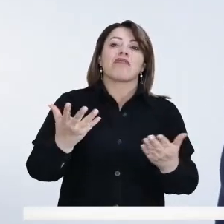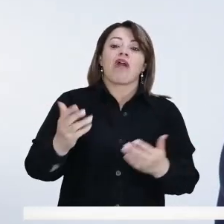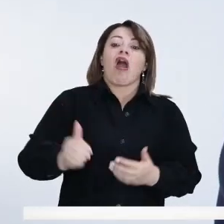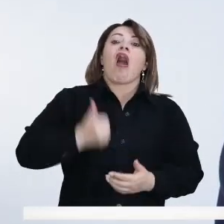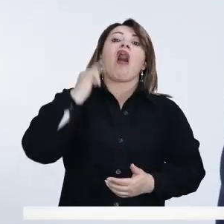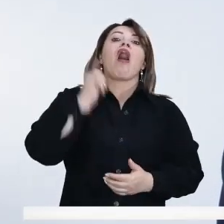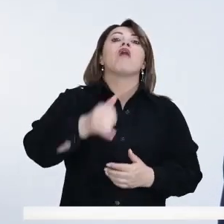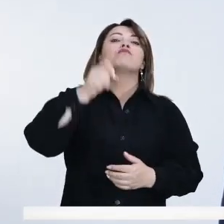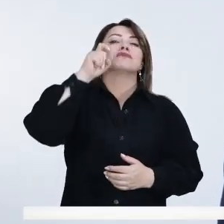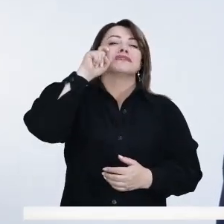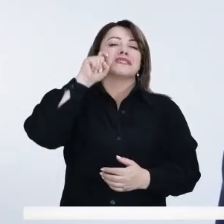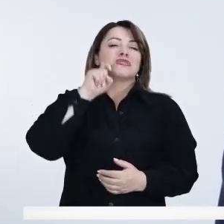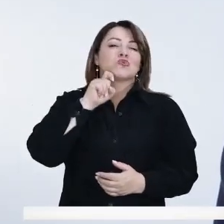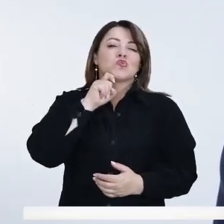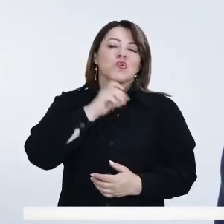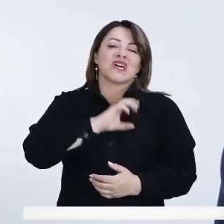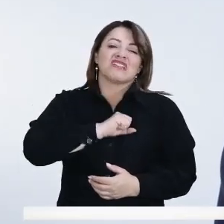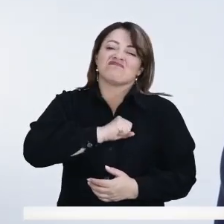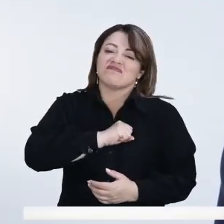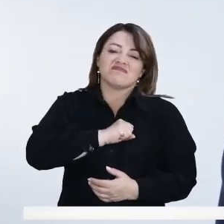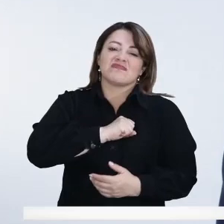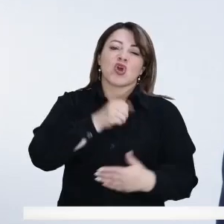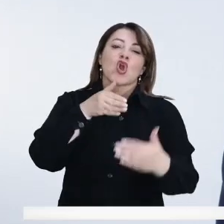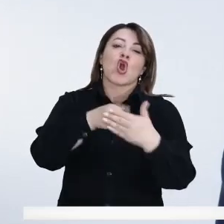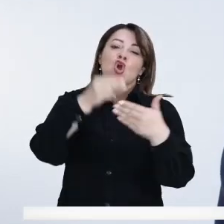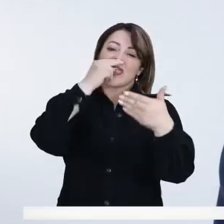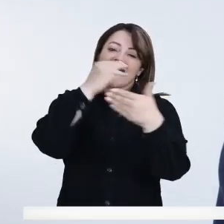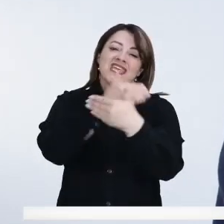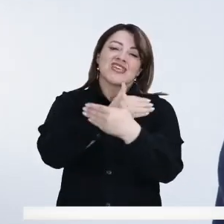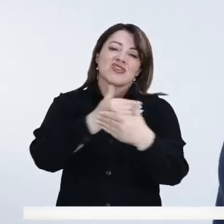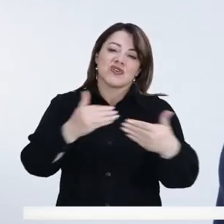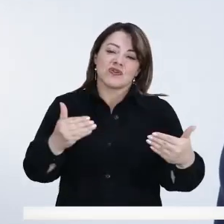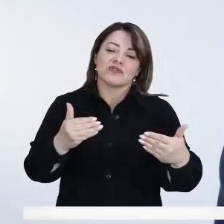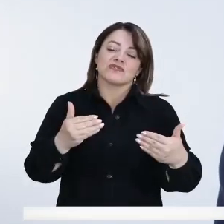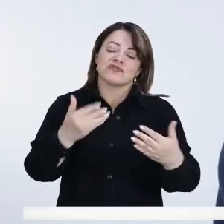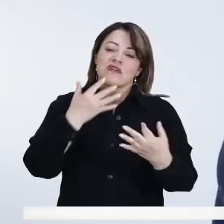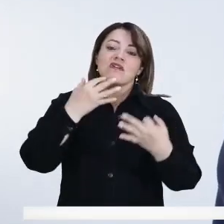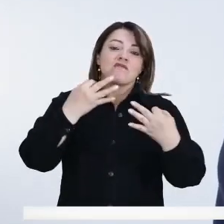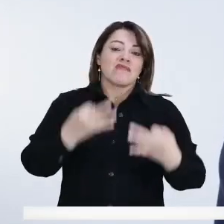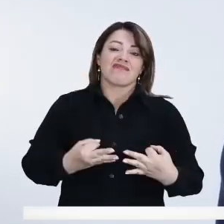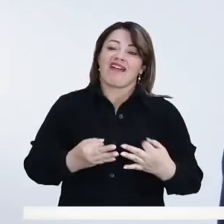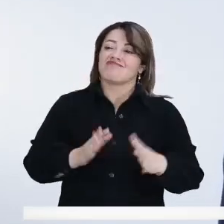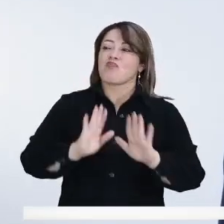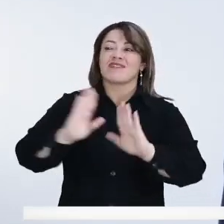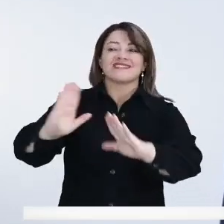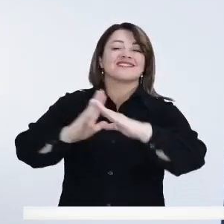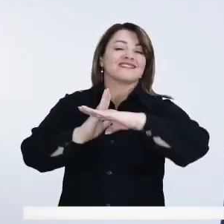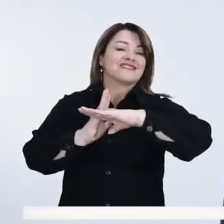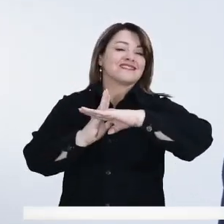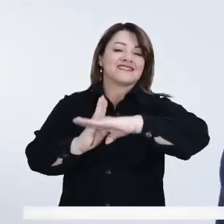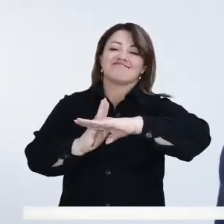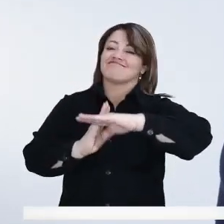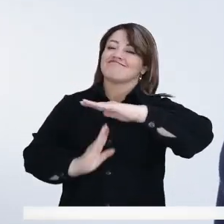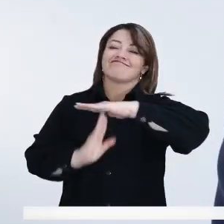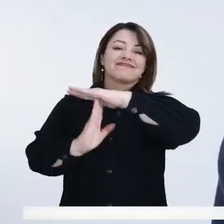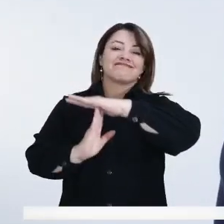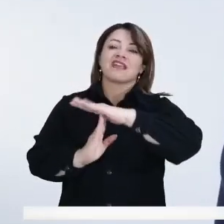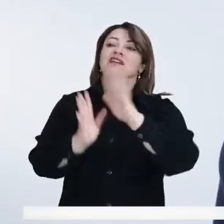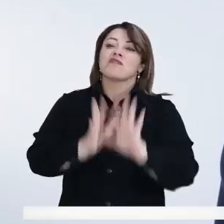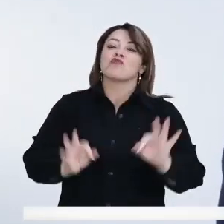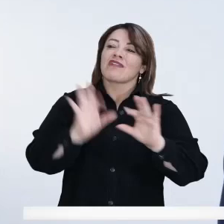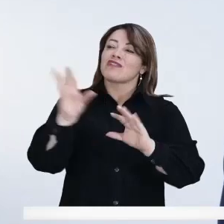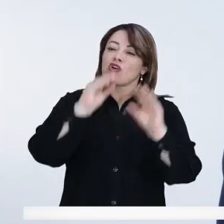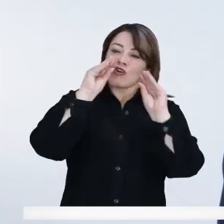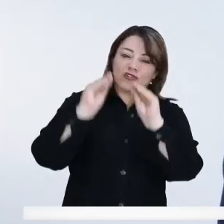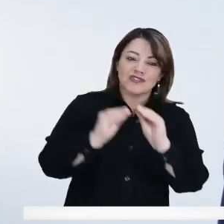ocasiones de abuso sexual que definitivamente tenemos que erradicar. Si todos nos ponemos